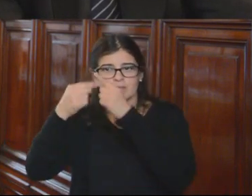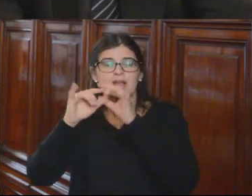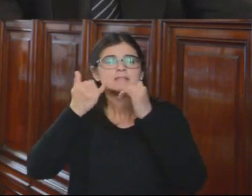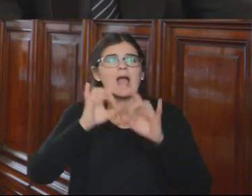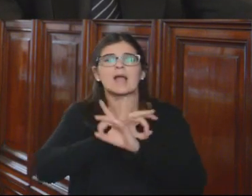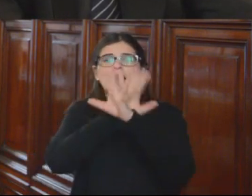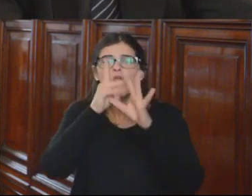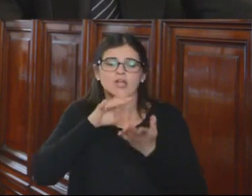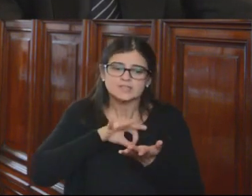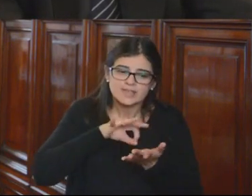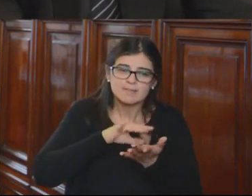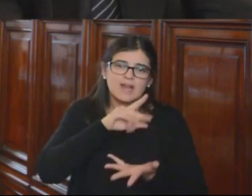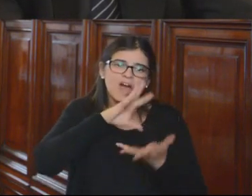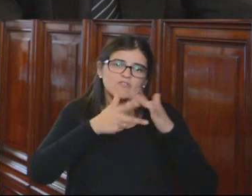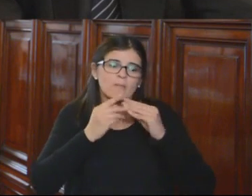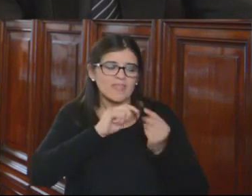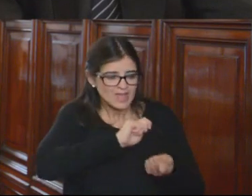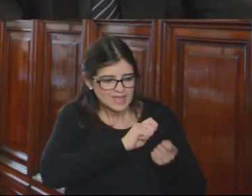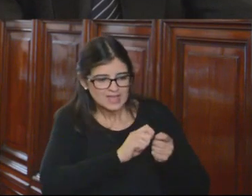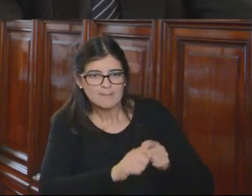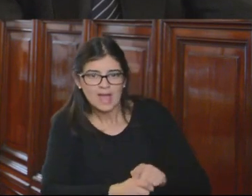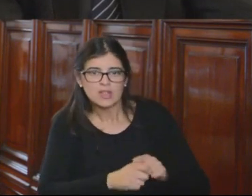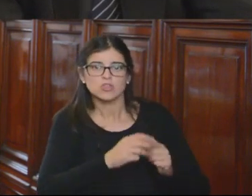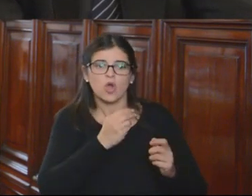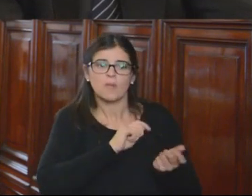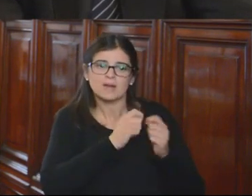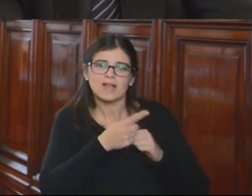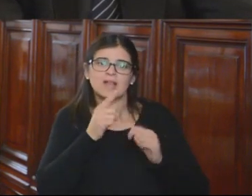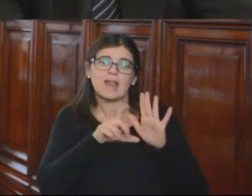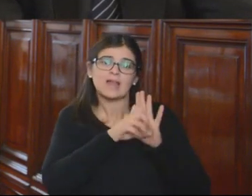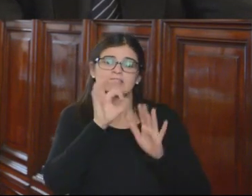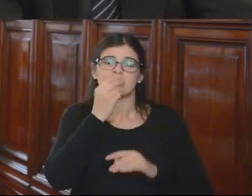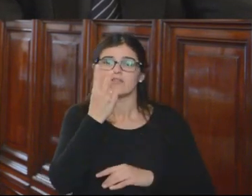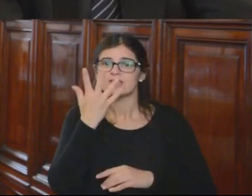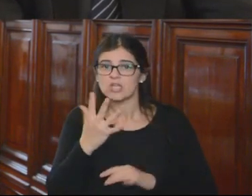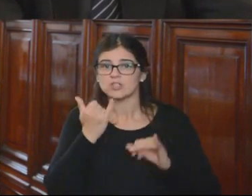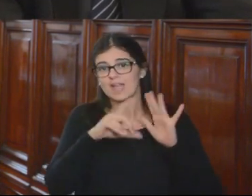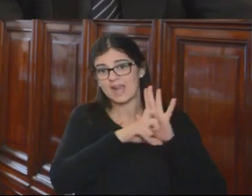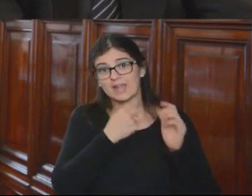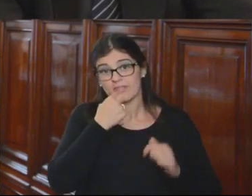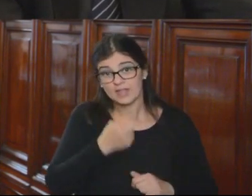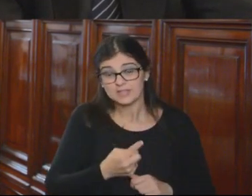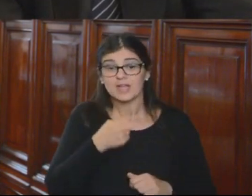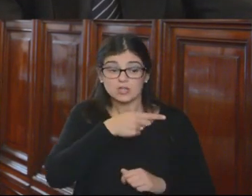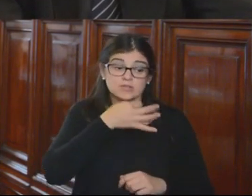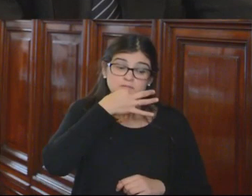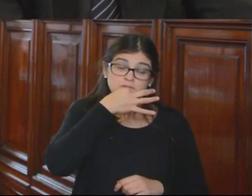este sistema y esta forma de transitar lo establecido en la Ley 025. En ese sentido, ha